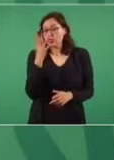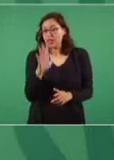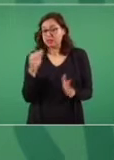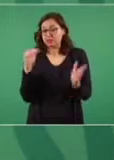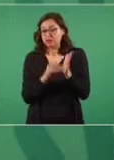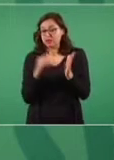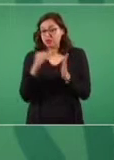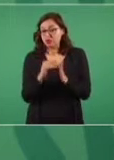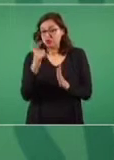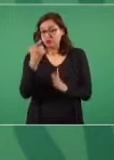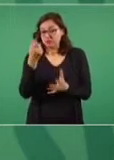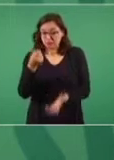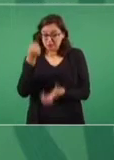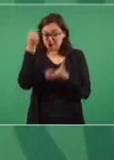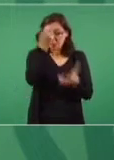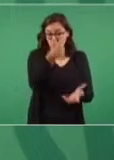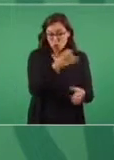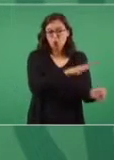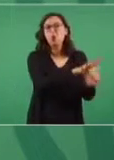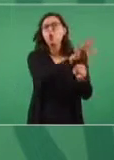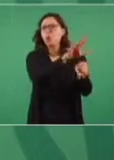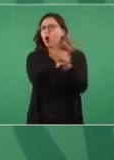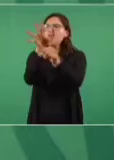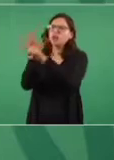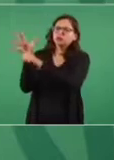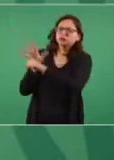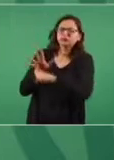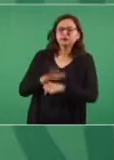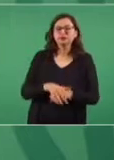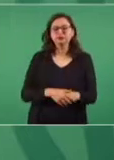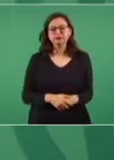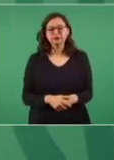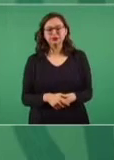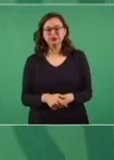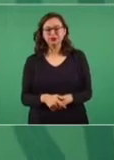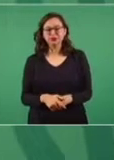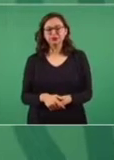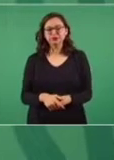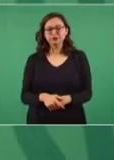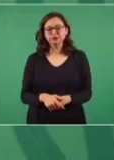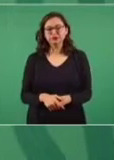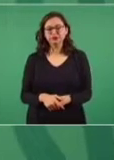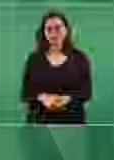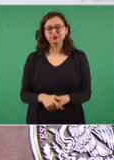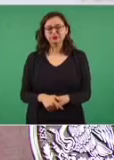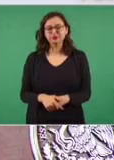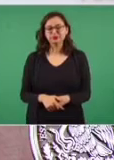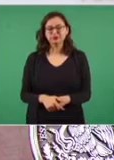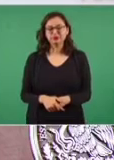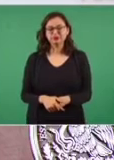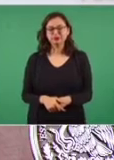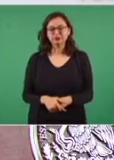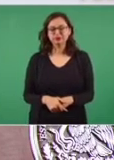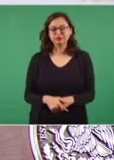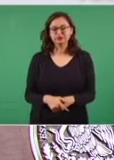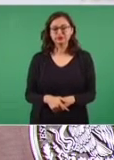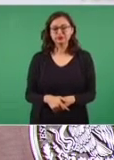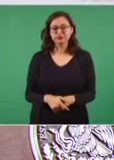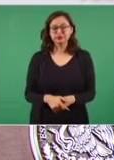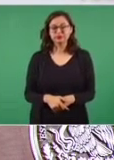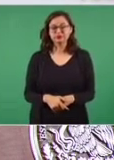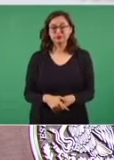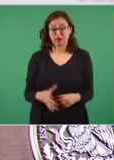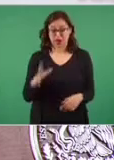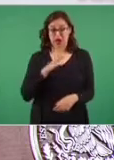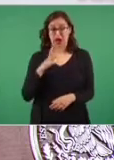de los dos